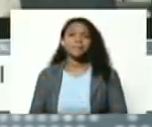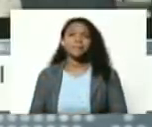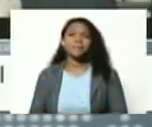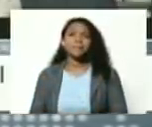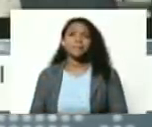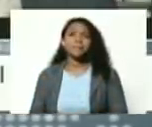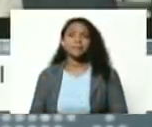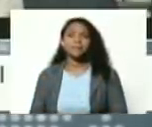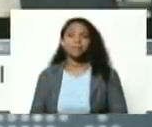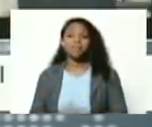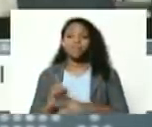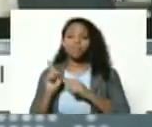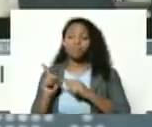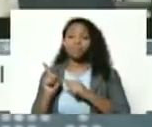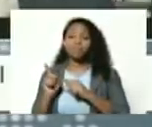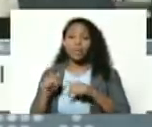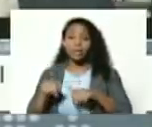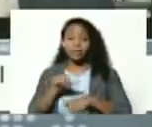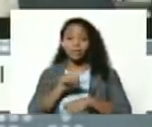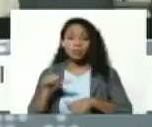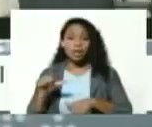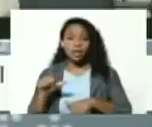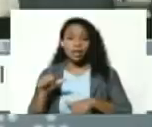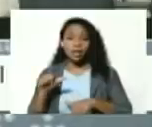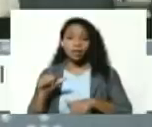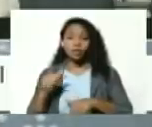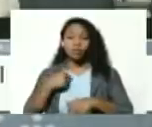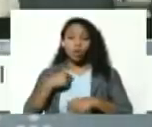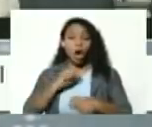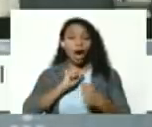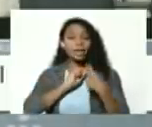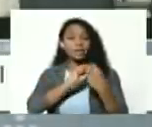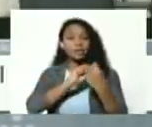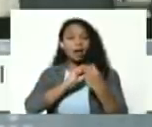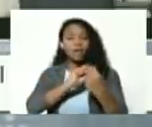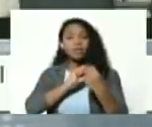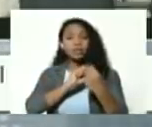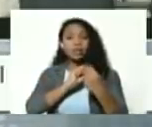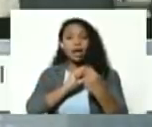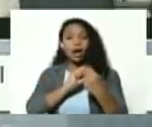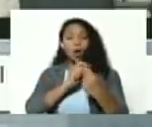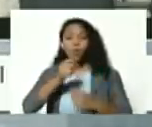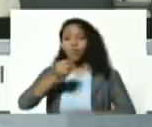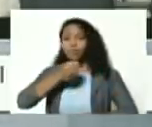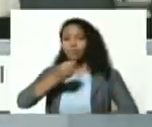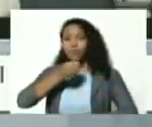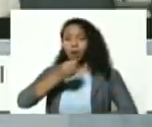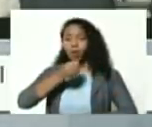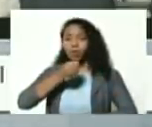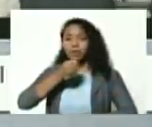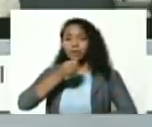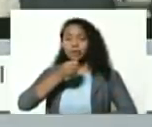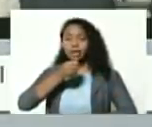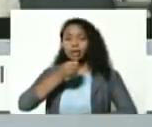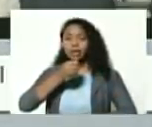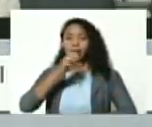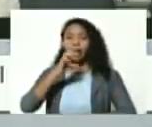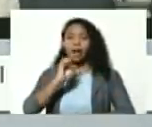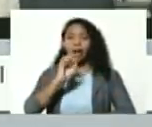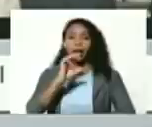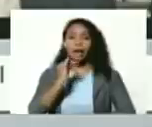precisamente esta semana le di una entrevista a un periodista Erk